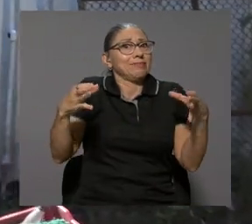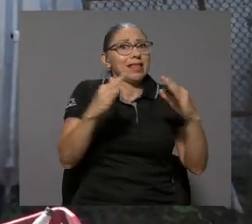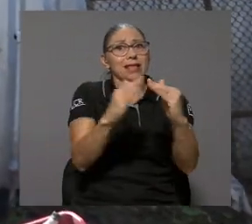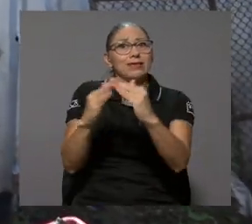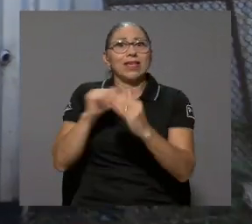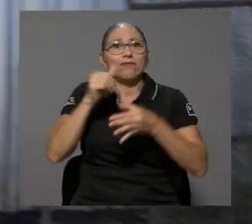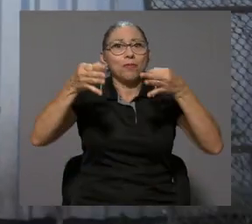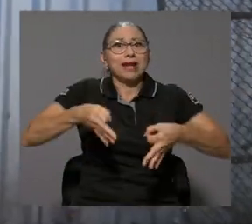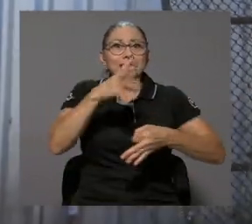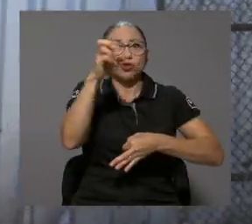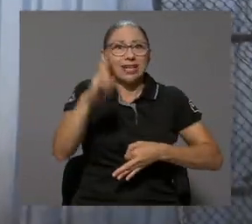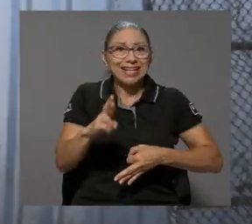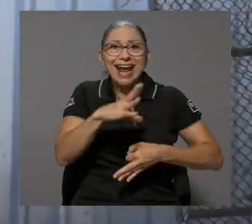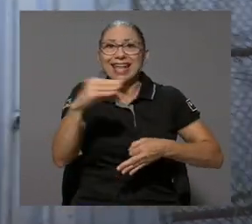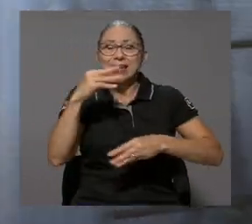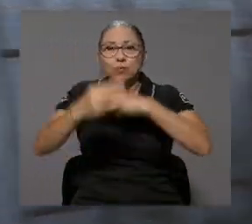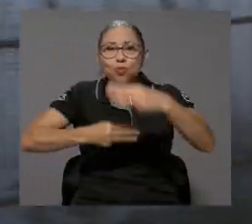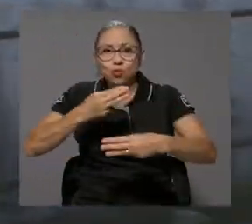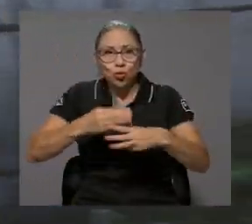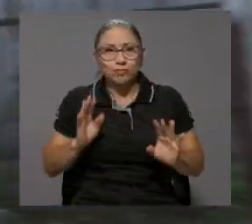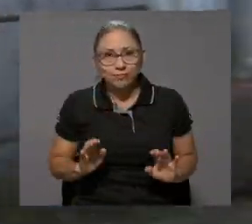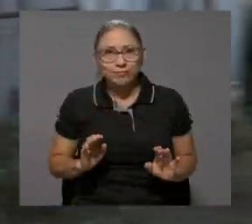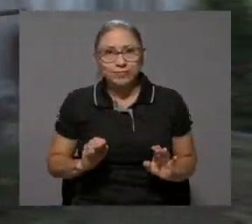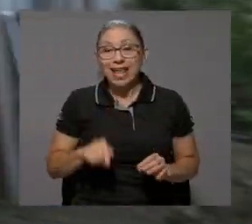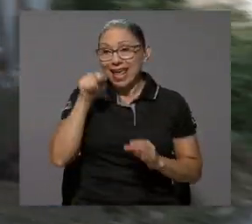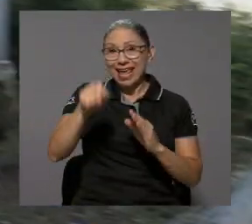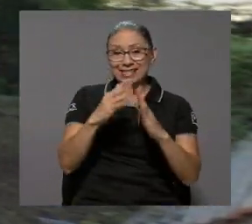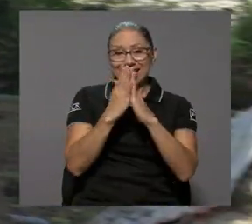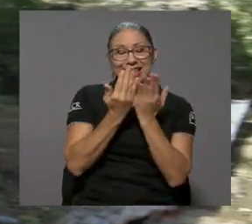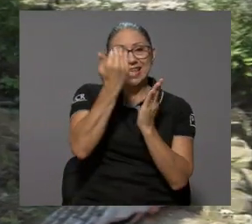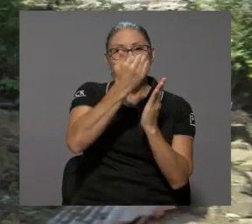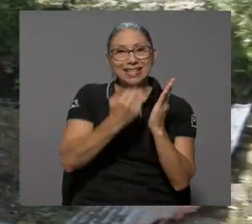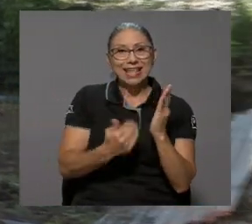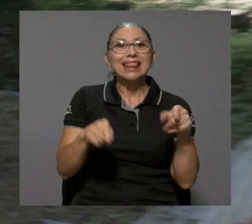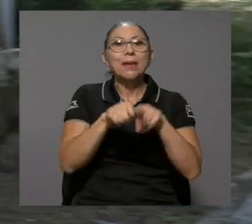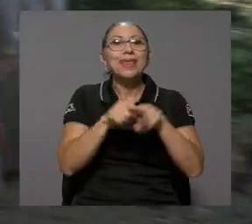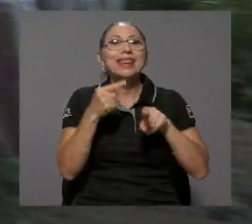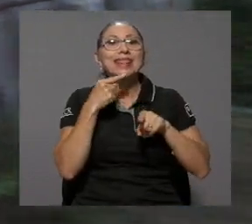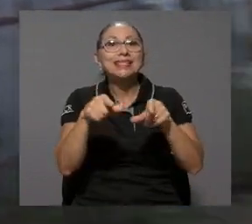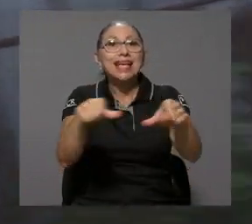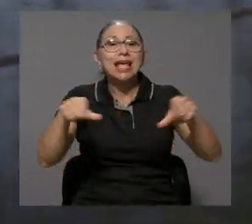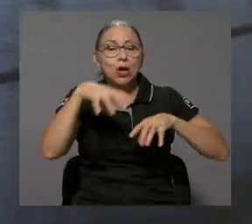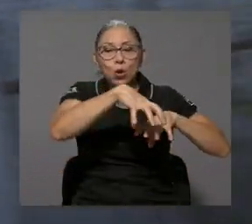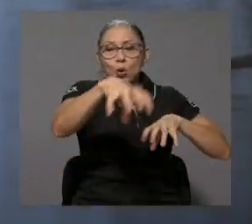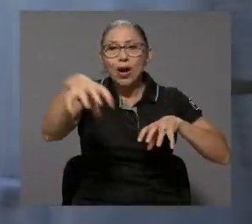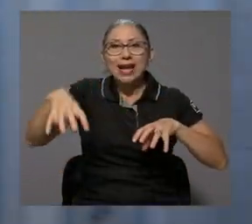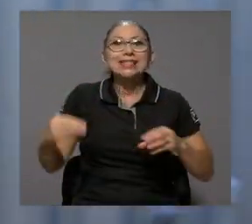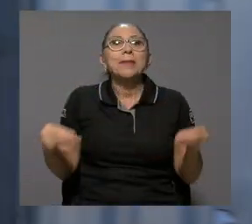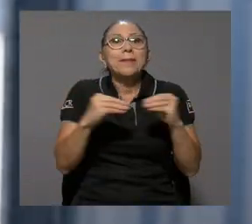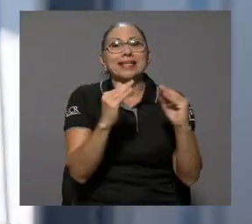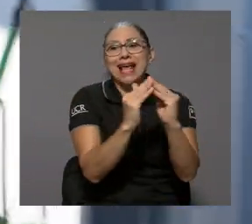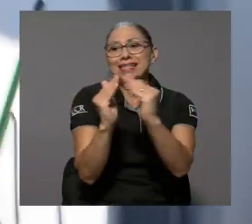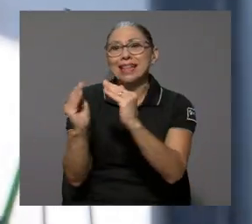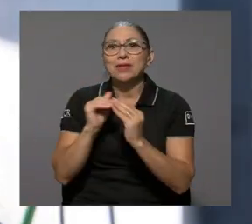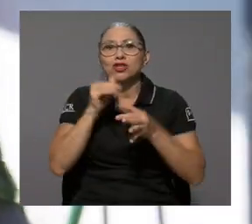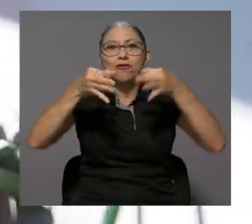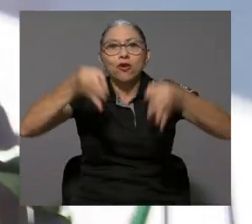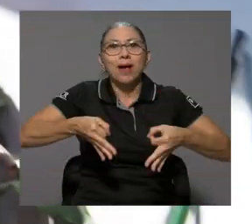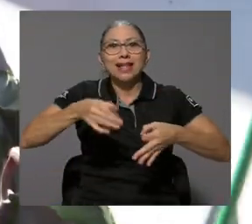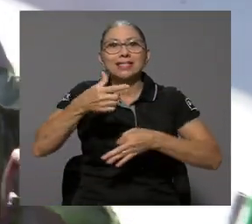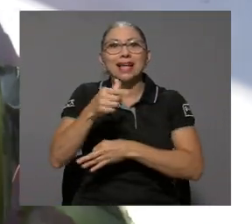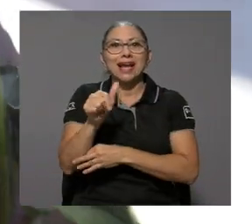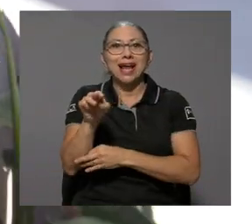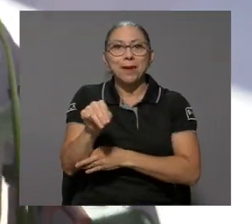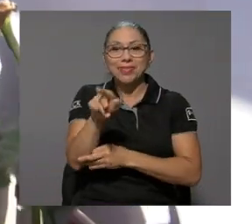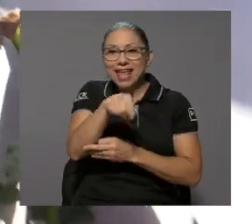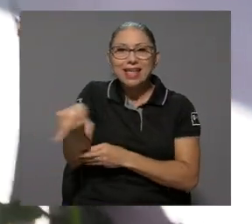informales, no solo en Costa Rica sino en el mundo. Este índice también determinó que los cantones con el mayor número de asentamientos informales de